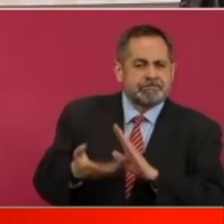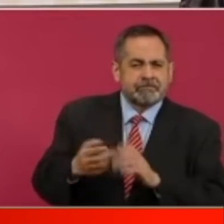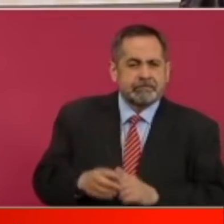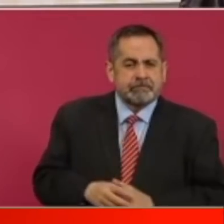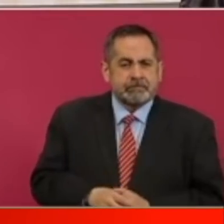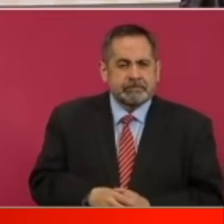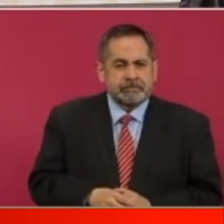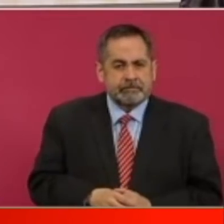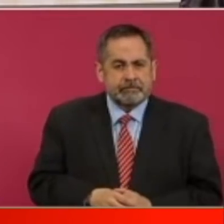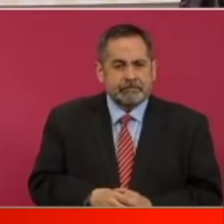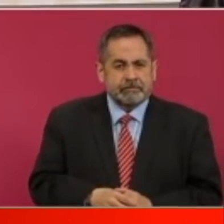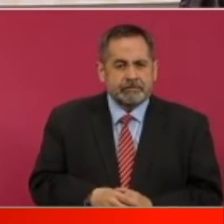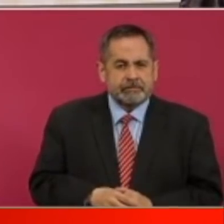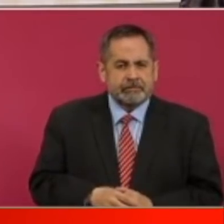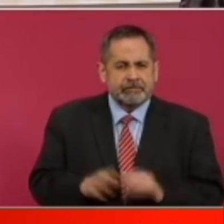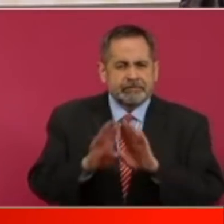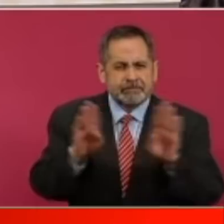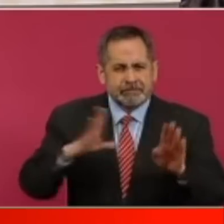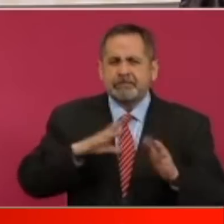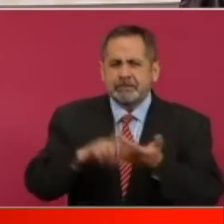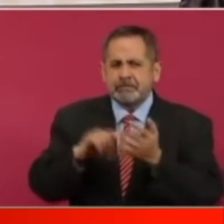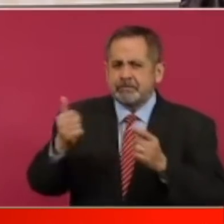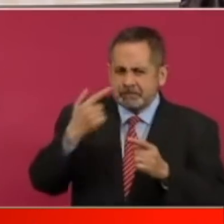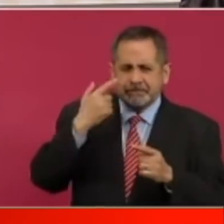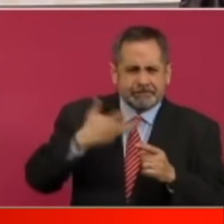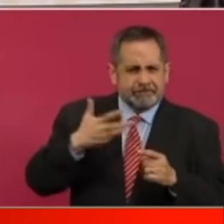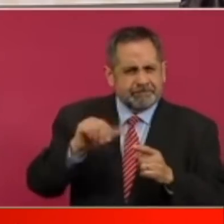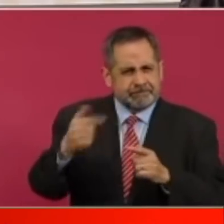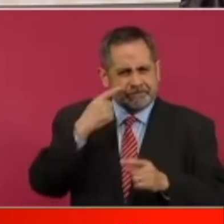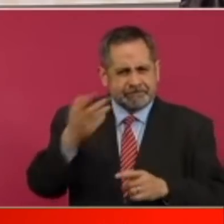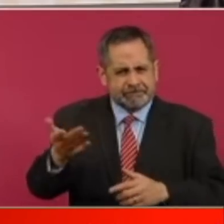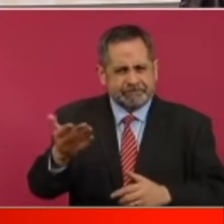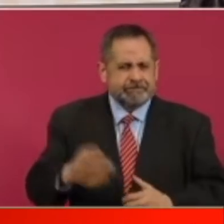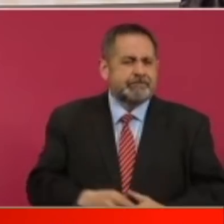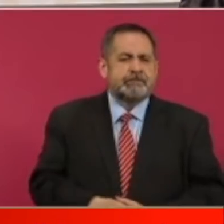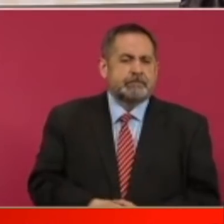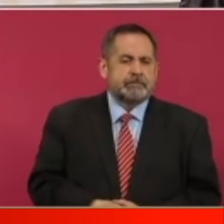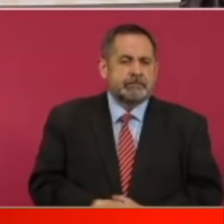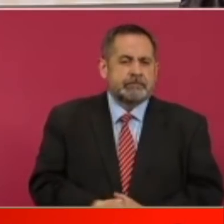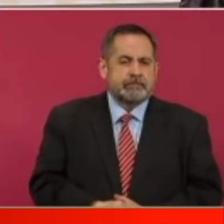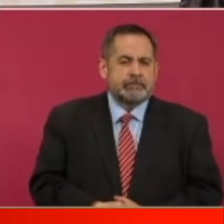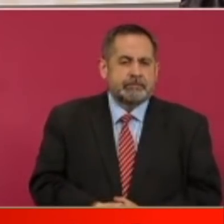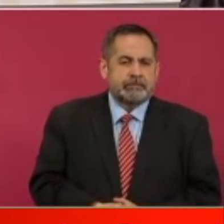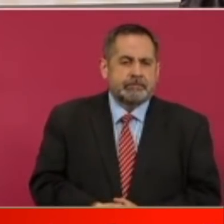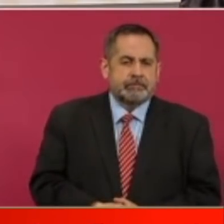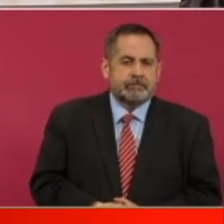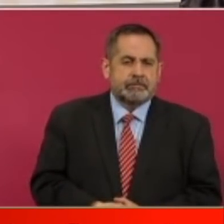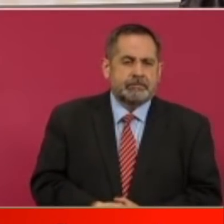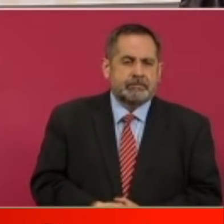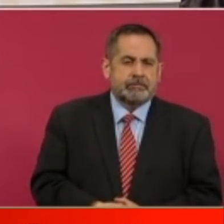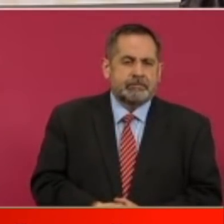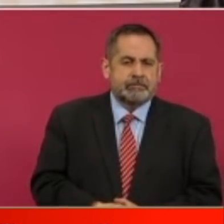miren esta es la valla pero ahí debe haber otras ahí está miren